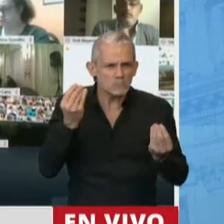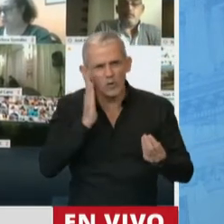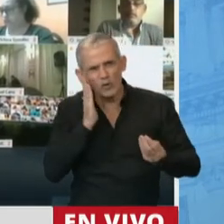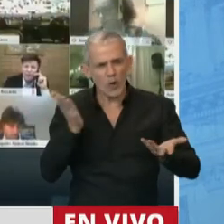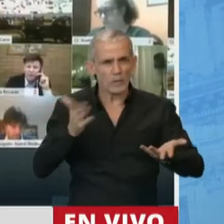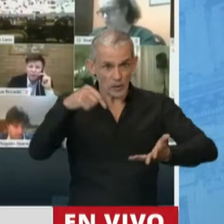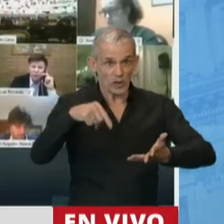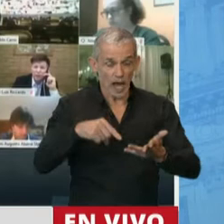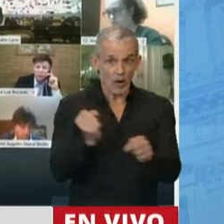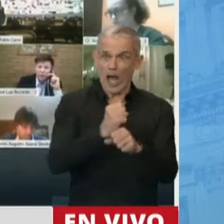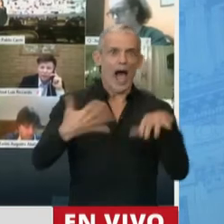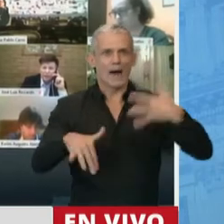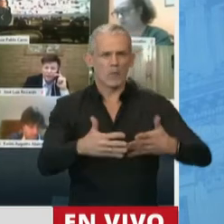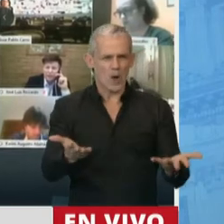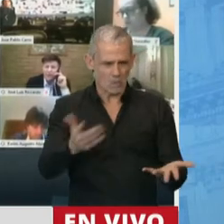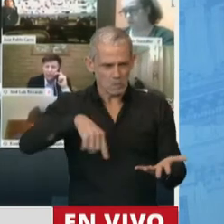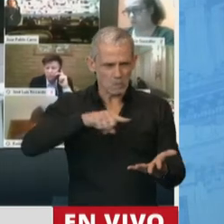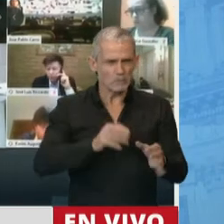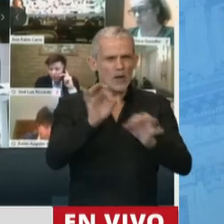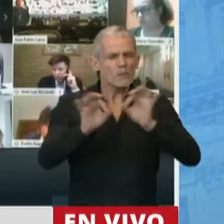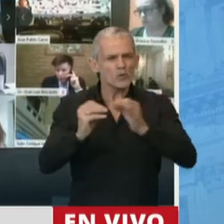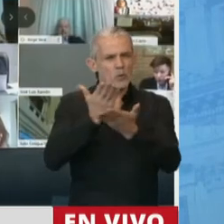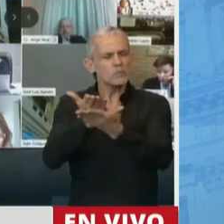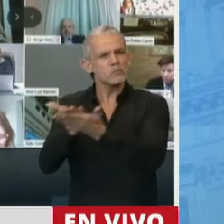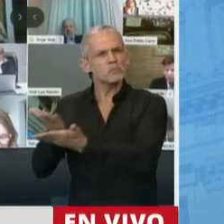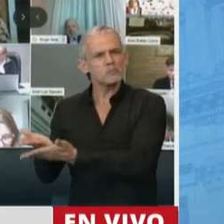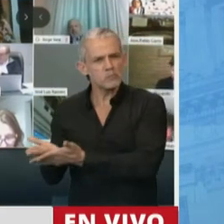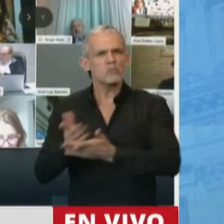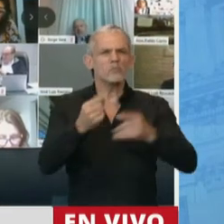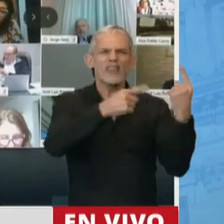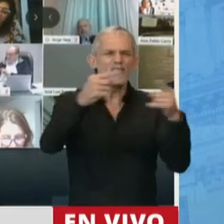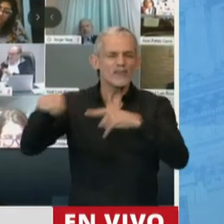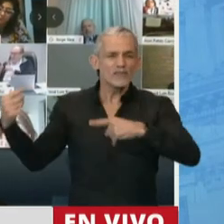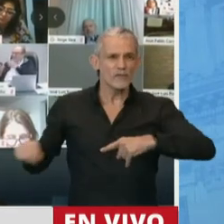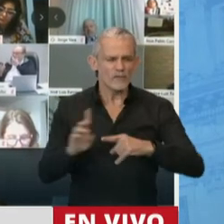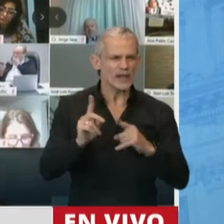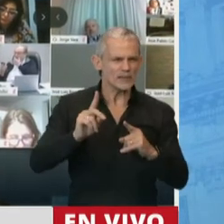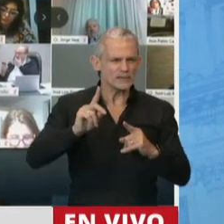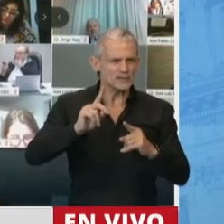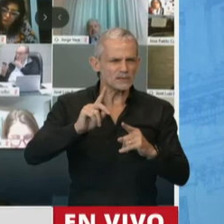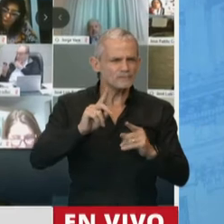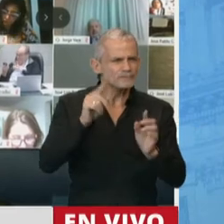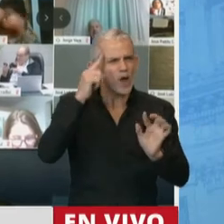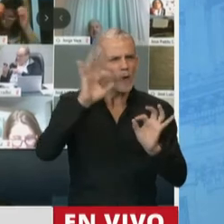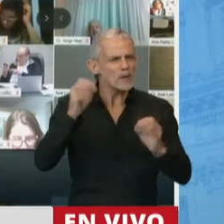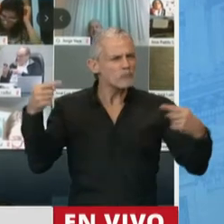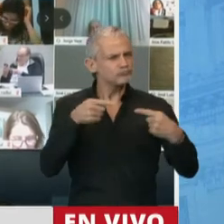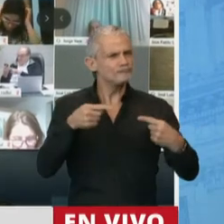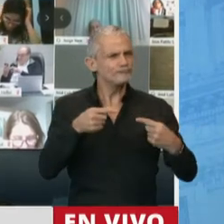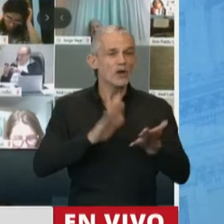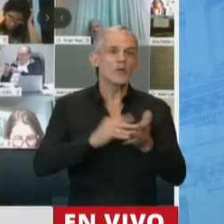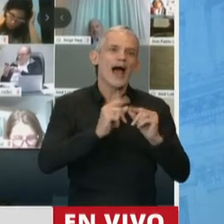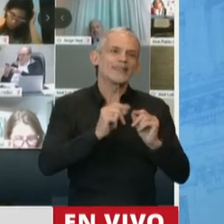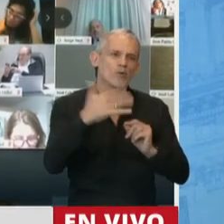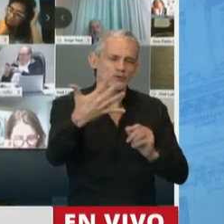nosotros, desde nuestro bloque, hemos formulado distintos cuestionamientos referidos, por ejemplo, al